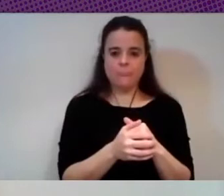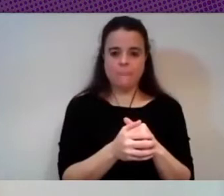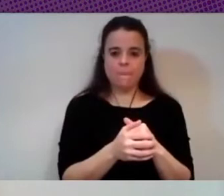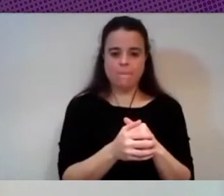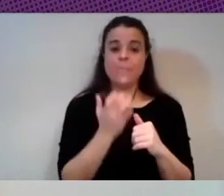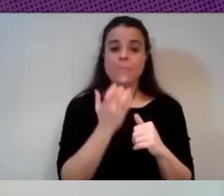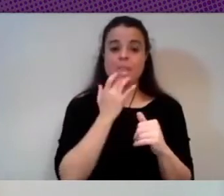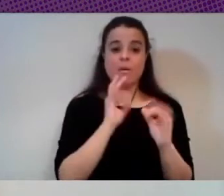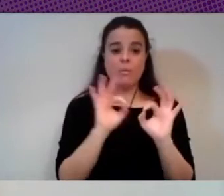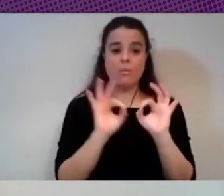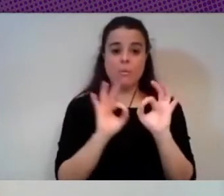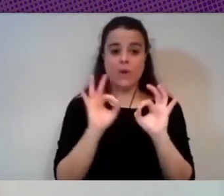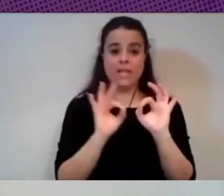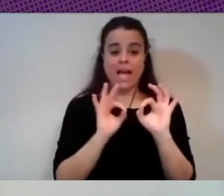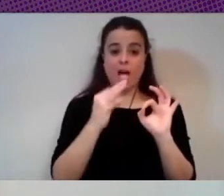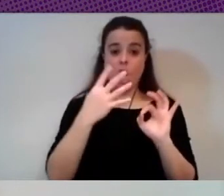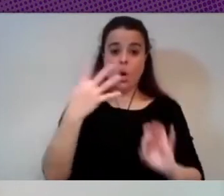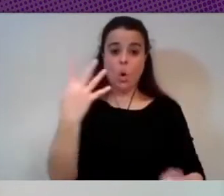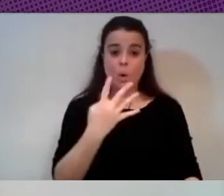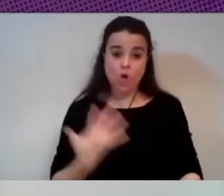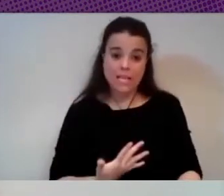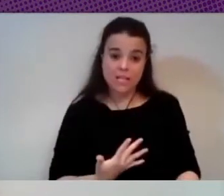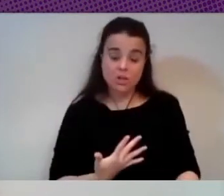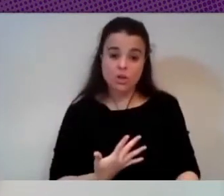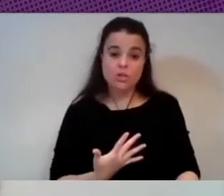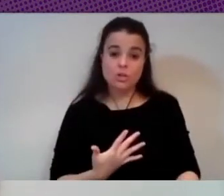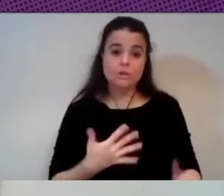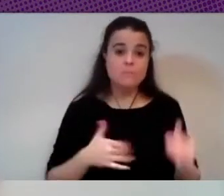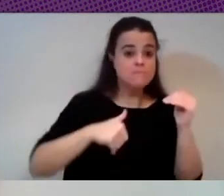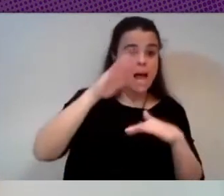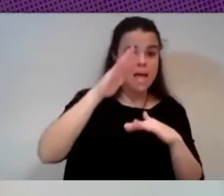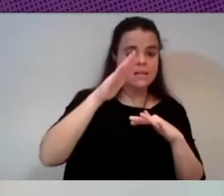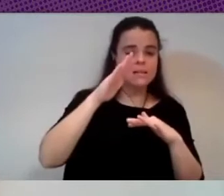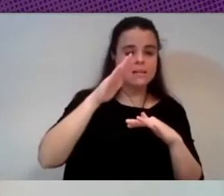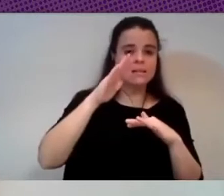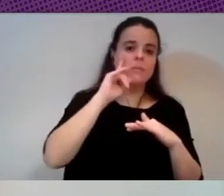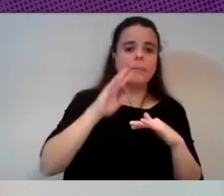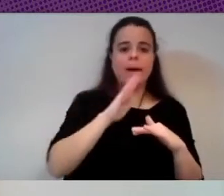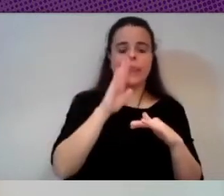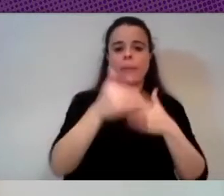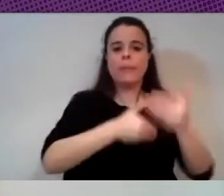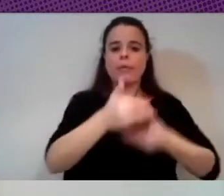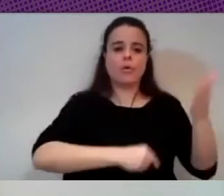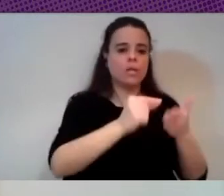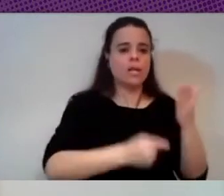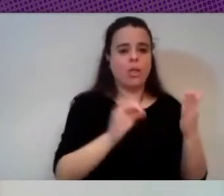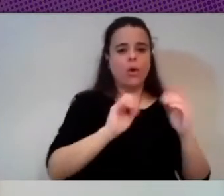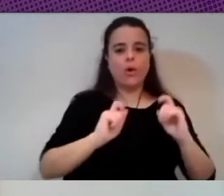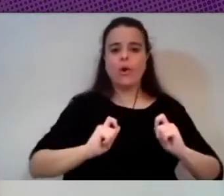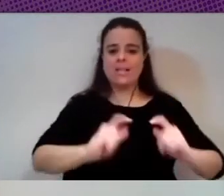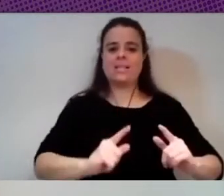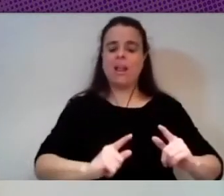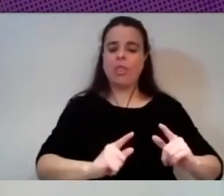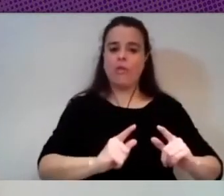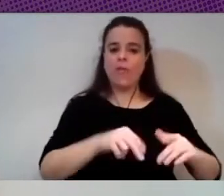determinada de cuatro quintos pues ya se consideraba que un proceso por ejemplo de contratación o de asignación de recursos sociales era justo